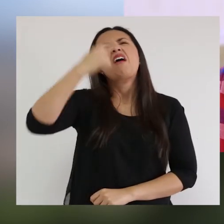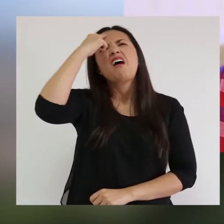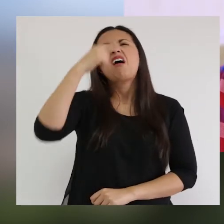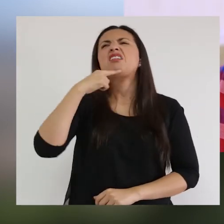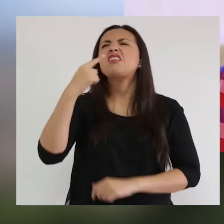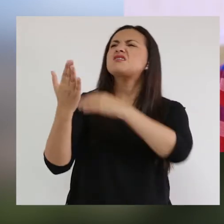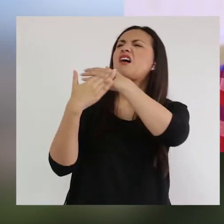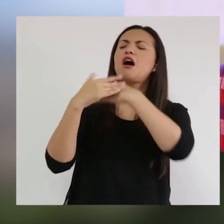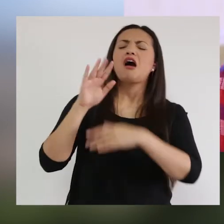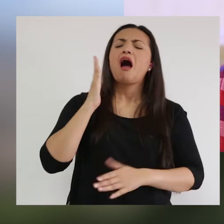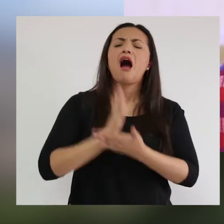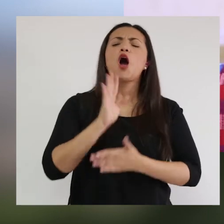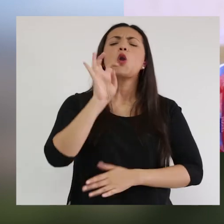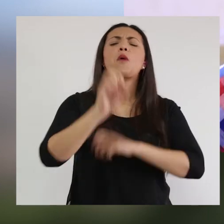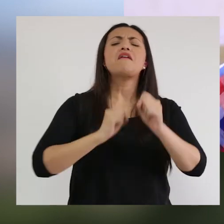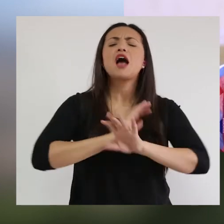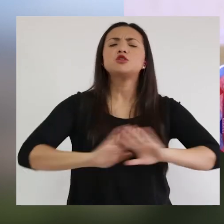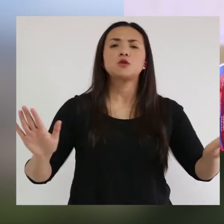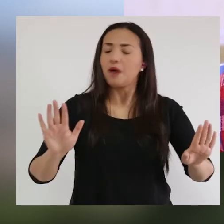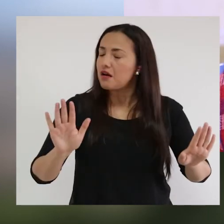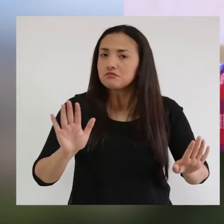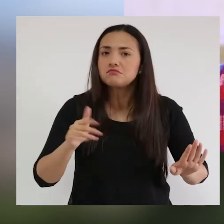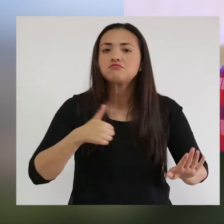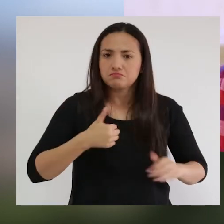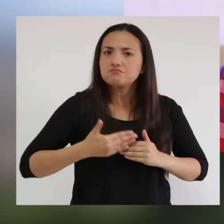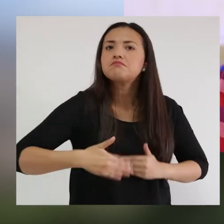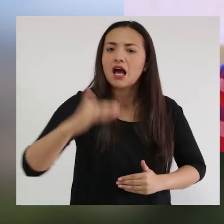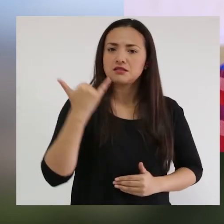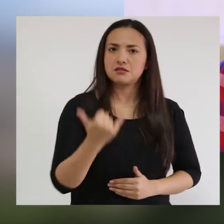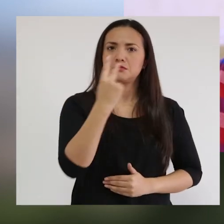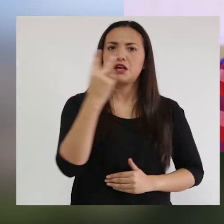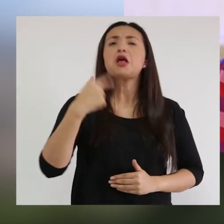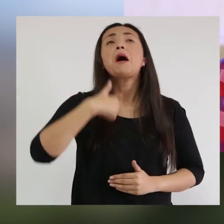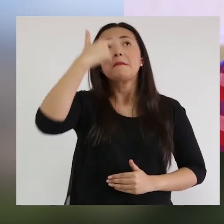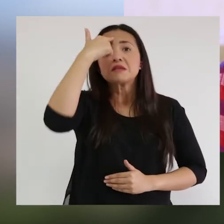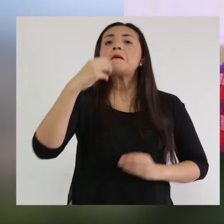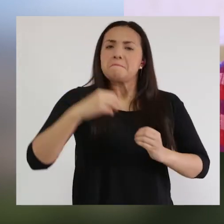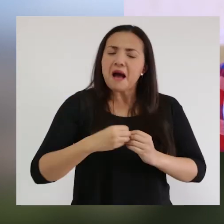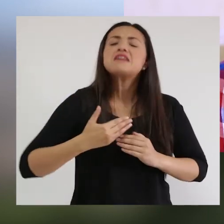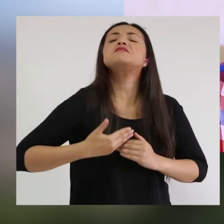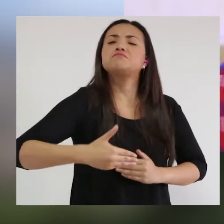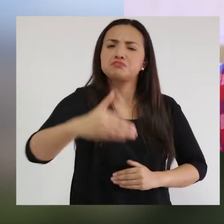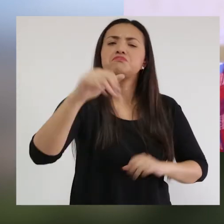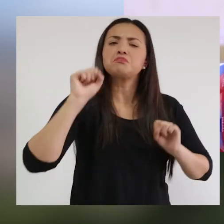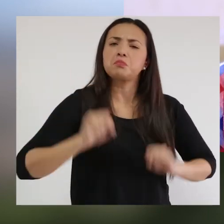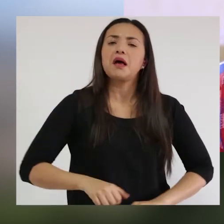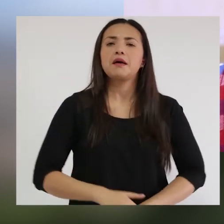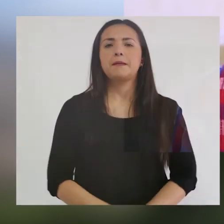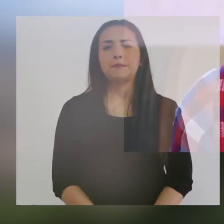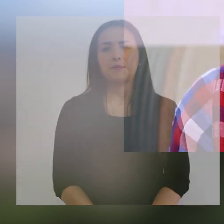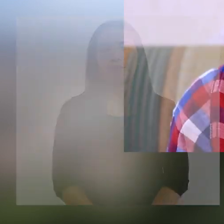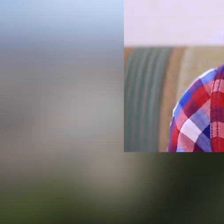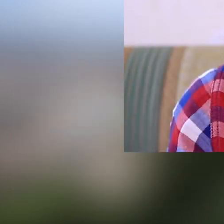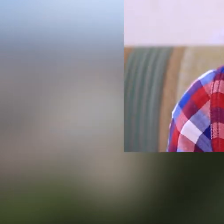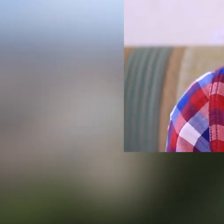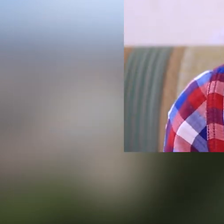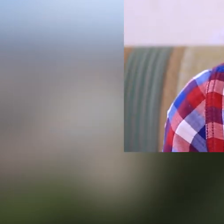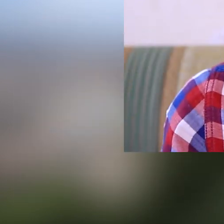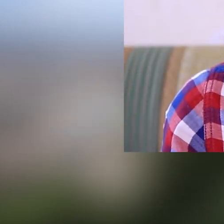años. Por ejemplo yo, me decían que los 9 años. Tengo 22 años y pienso, creo que hoy para muchos años más.